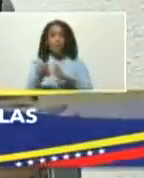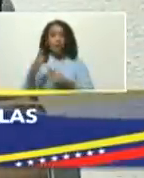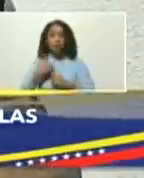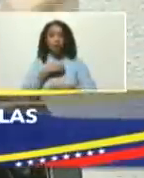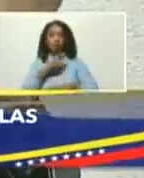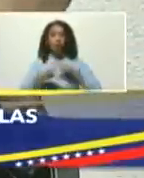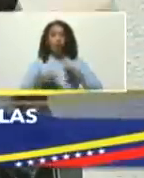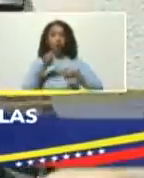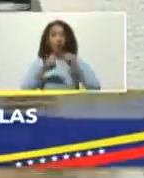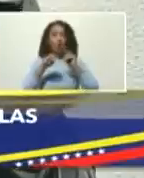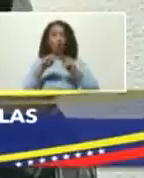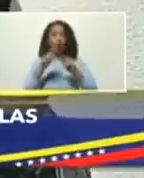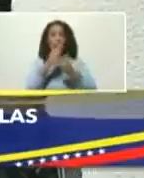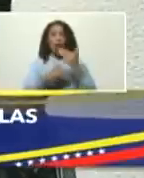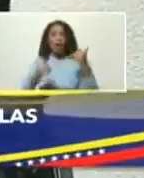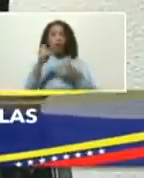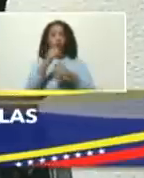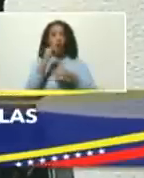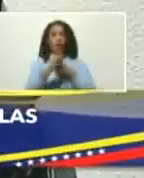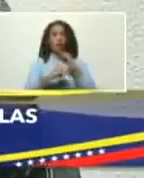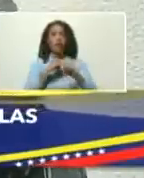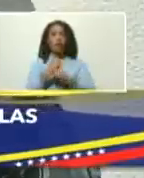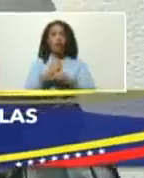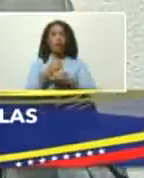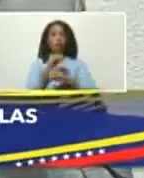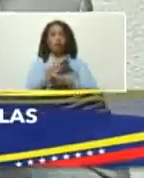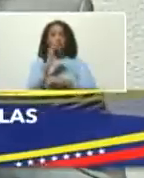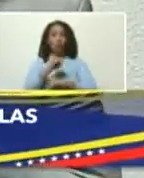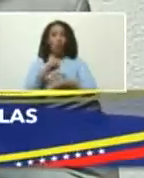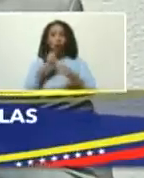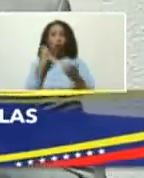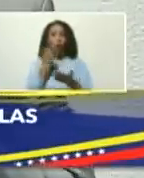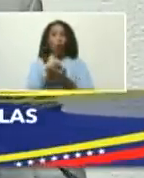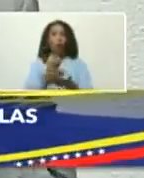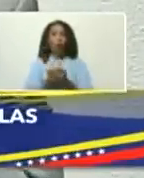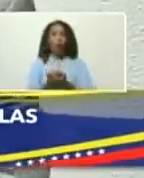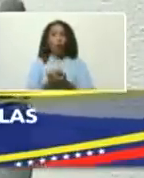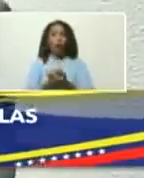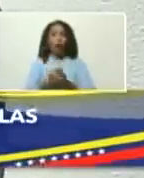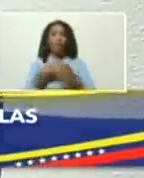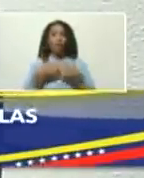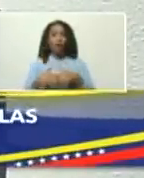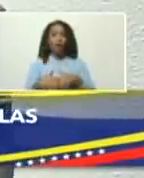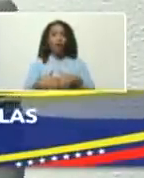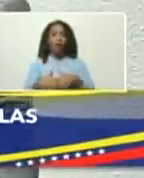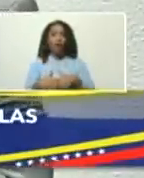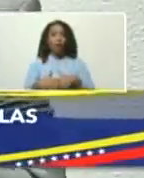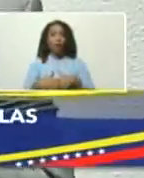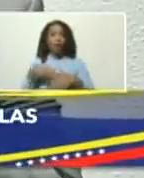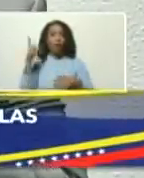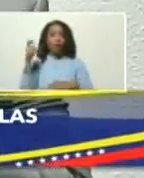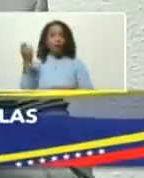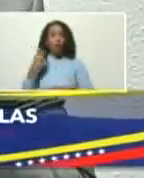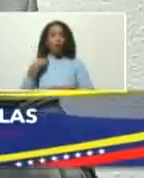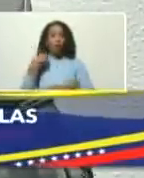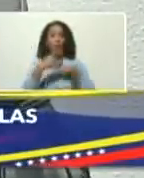con la superintendencia de zonas económicas especiales le da competencias al centro internacional de inversión productiva